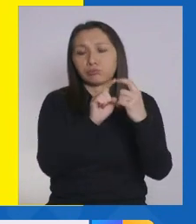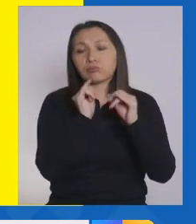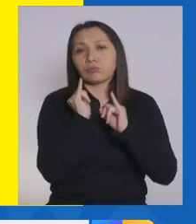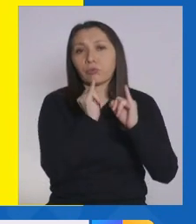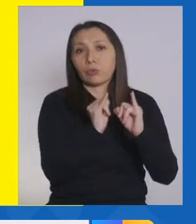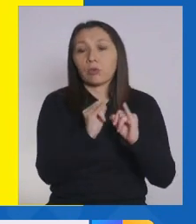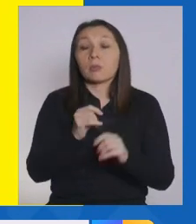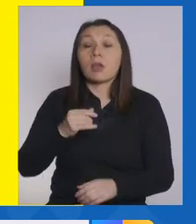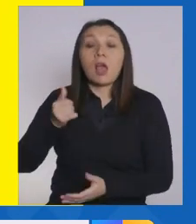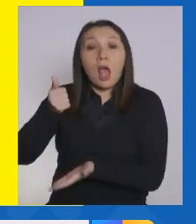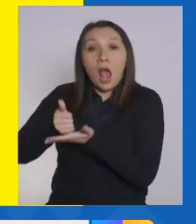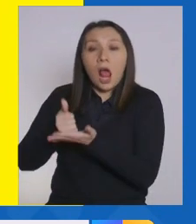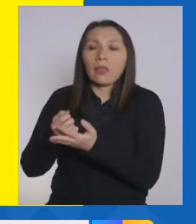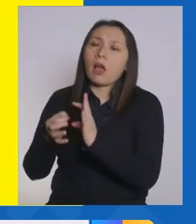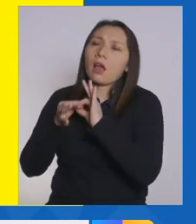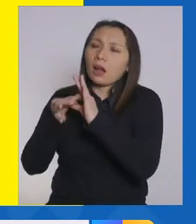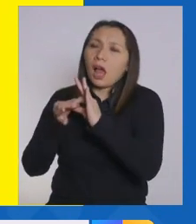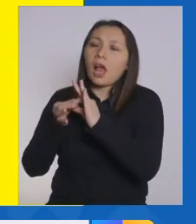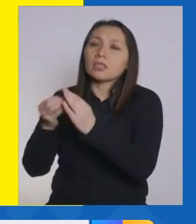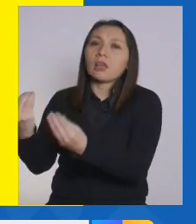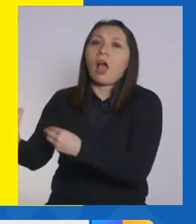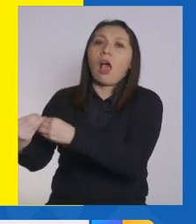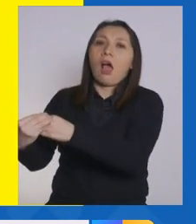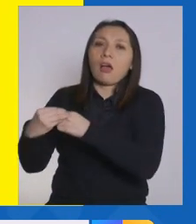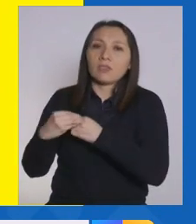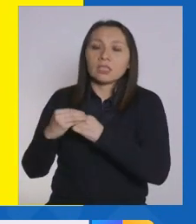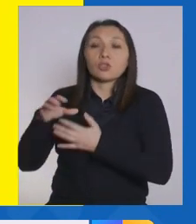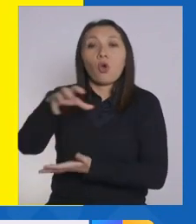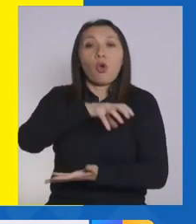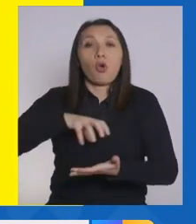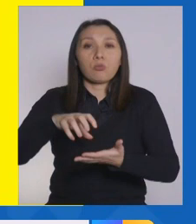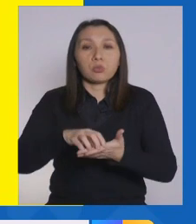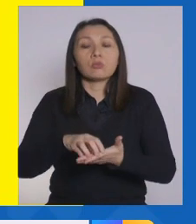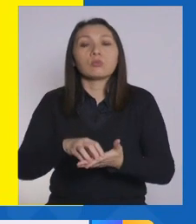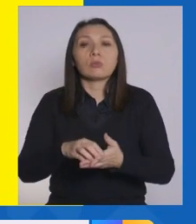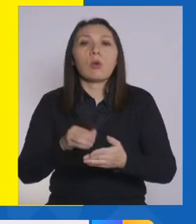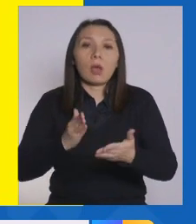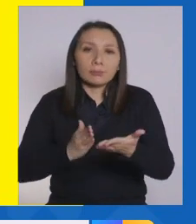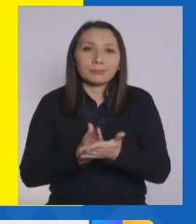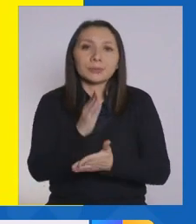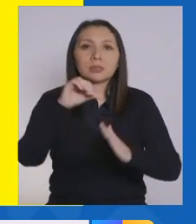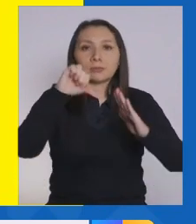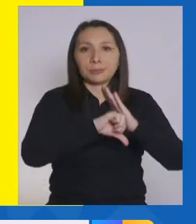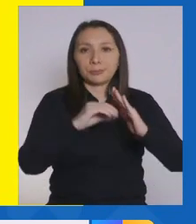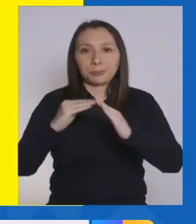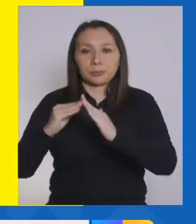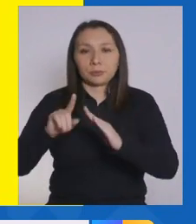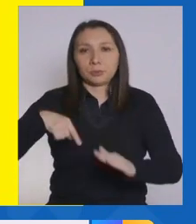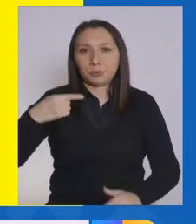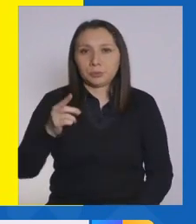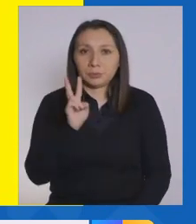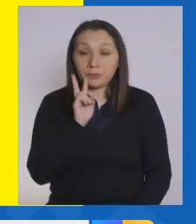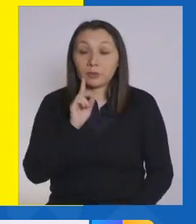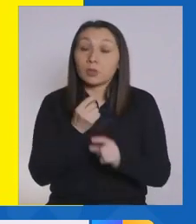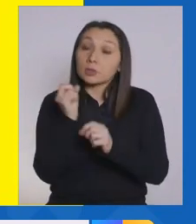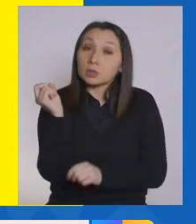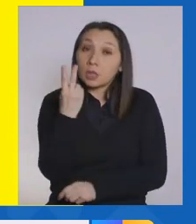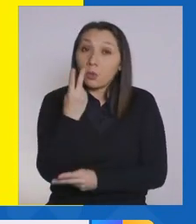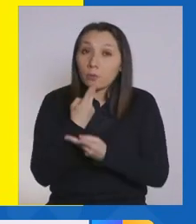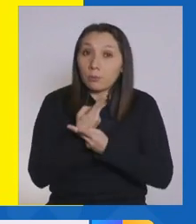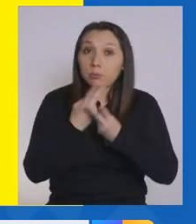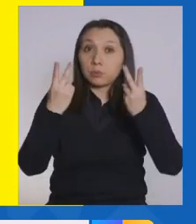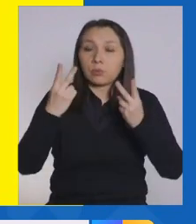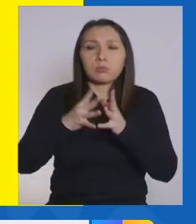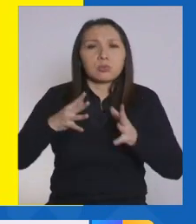Él ha agradecido esta comunicación, y esta comuna, como dije, entra en cuarentena. Un segundo anuncio muy